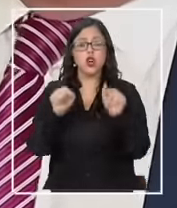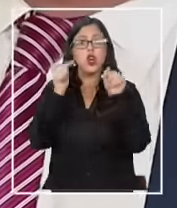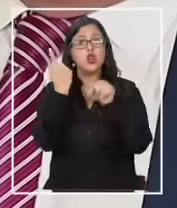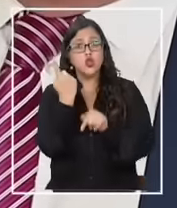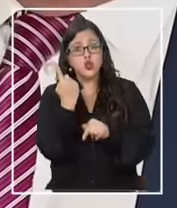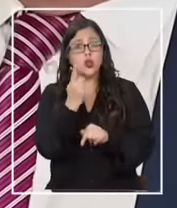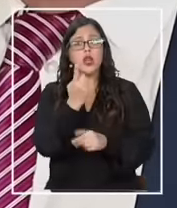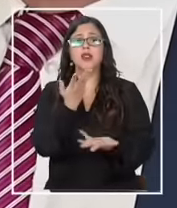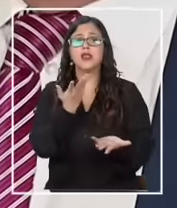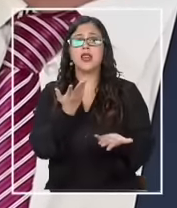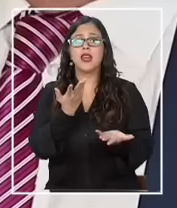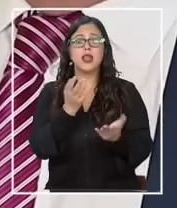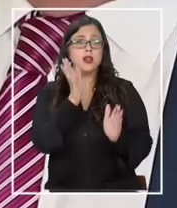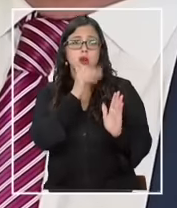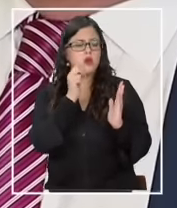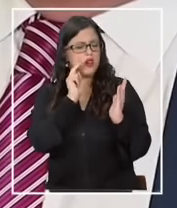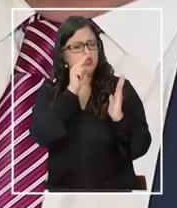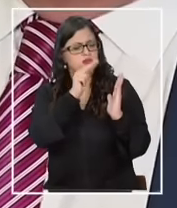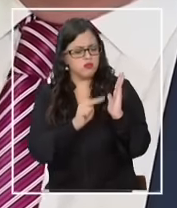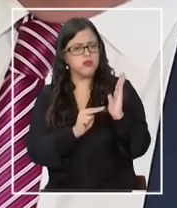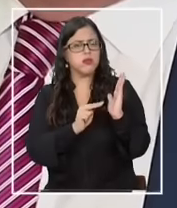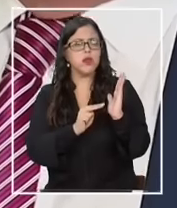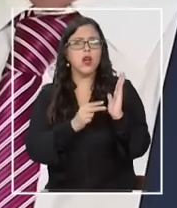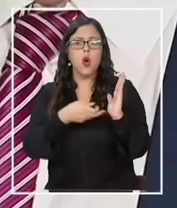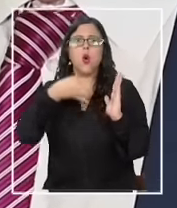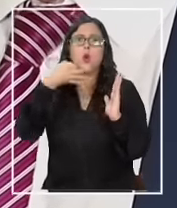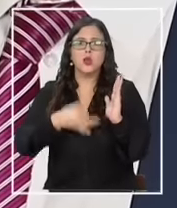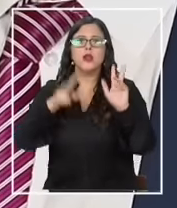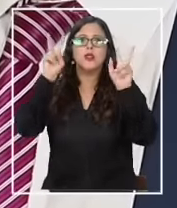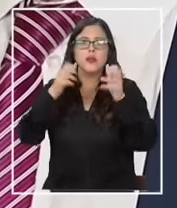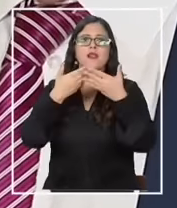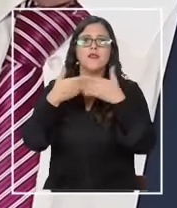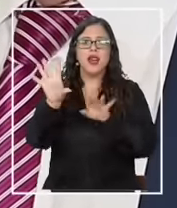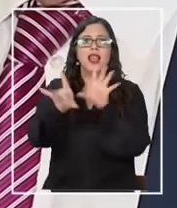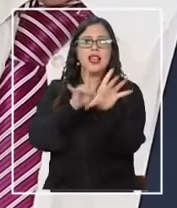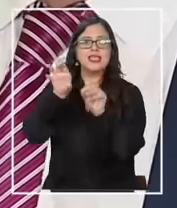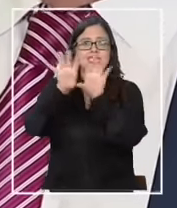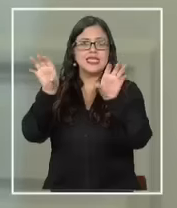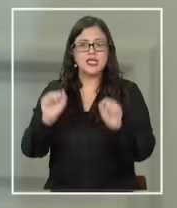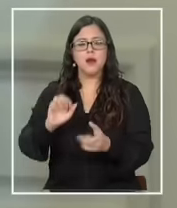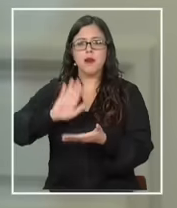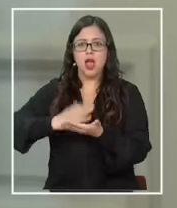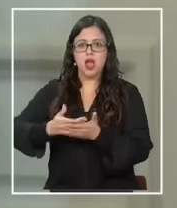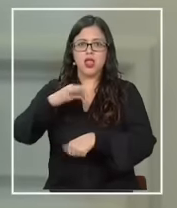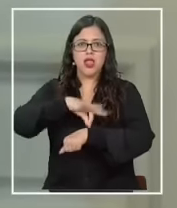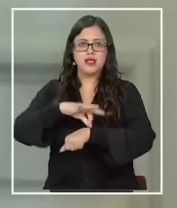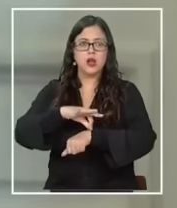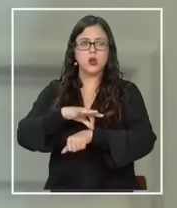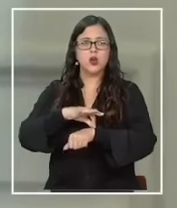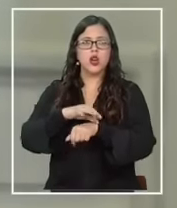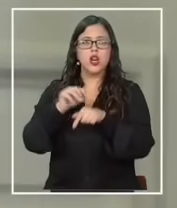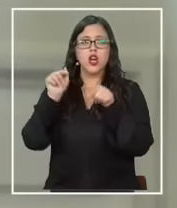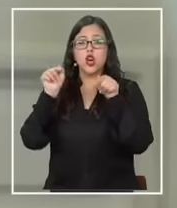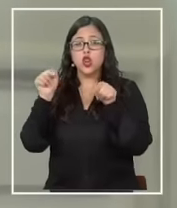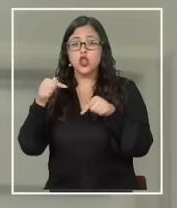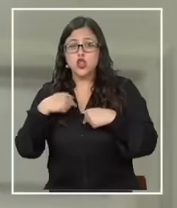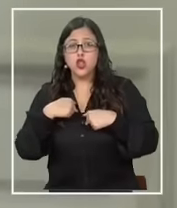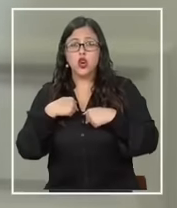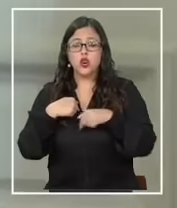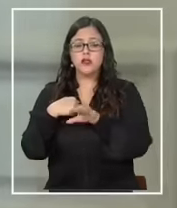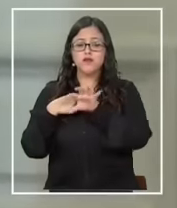que se echa de menos en el texto de anteproyecto es justamente la libertad de elegir en un sistema de salud. Yo no radicalizaría todavía,